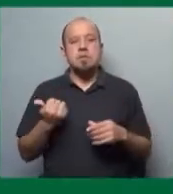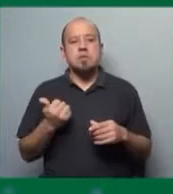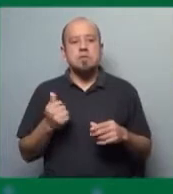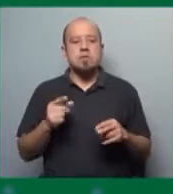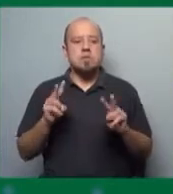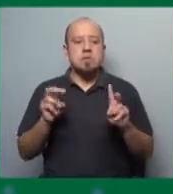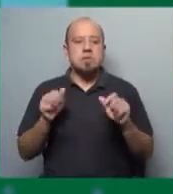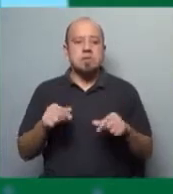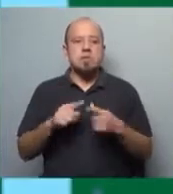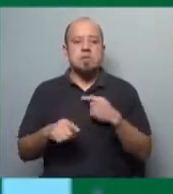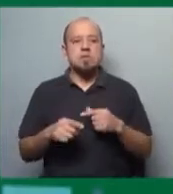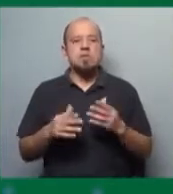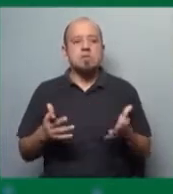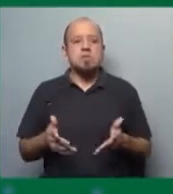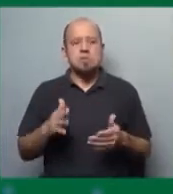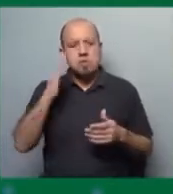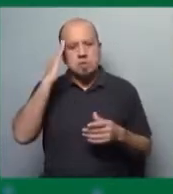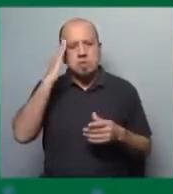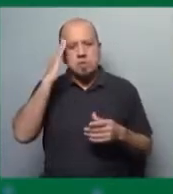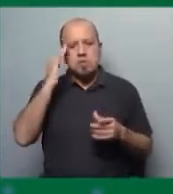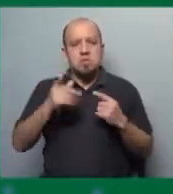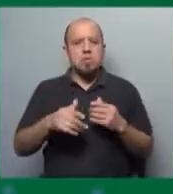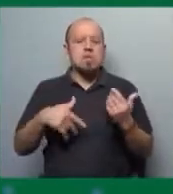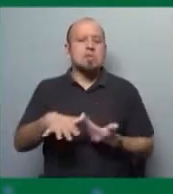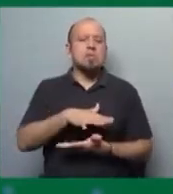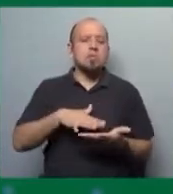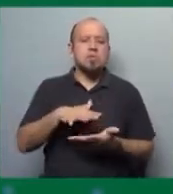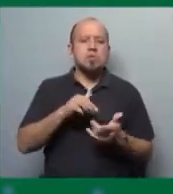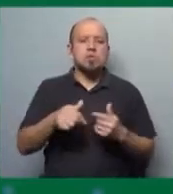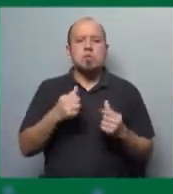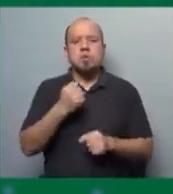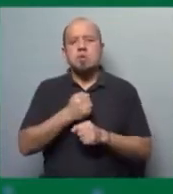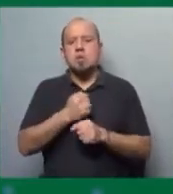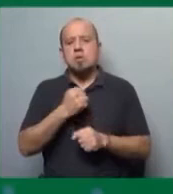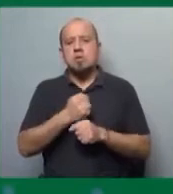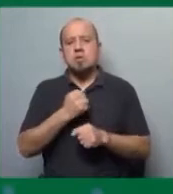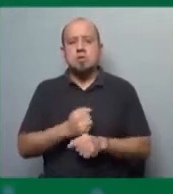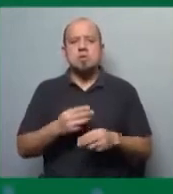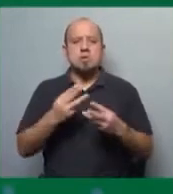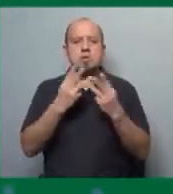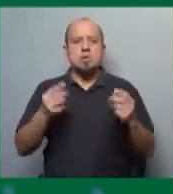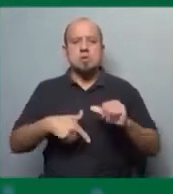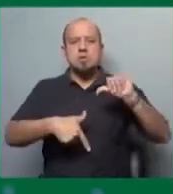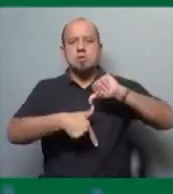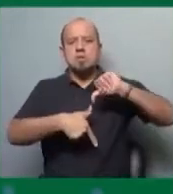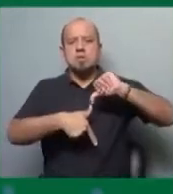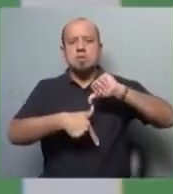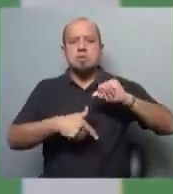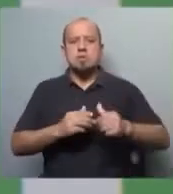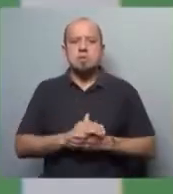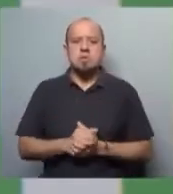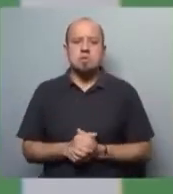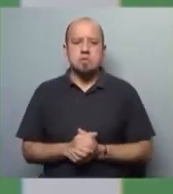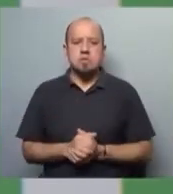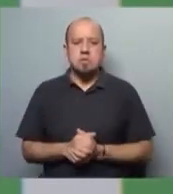rol que tú ocupás, ¿nos podés tirar algunos titulares de cuál es el estado de situación a nivel de trabajadores y trabajadoras en América Latina? Bueno,